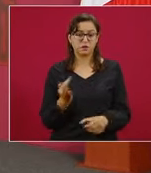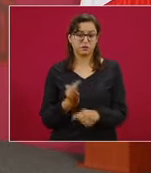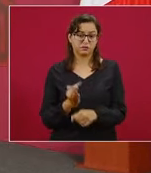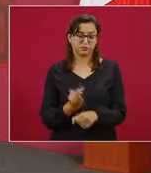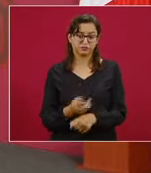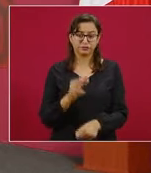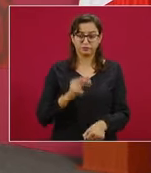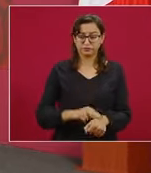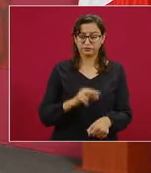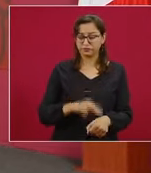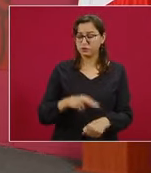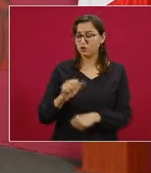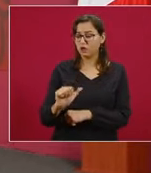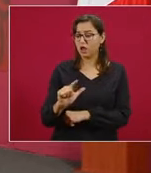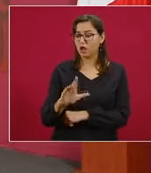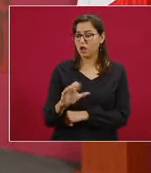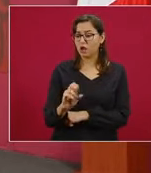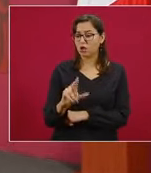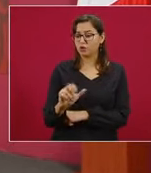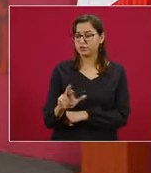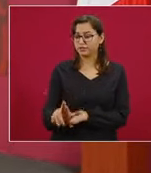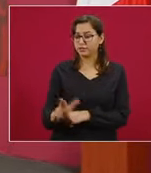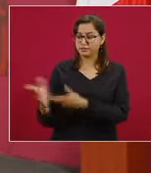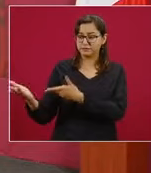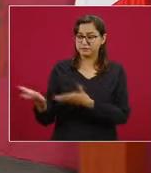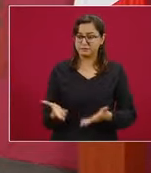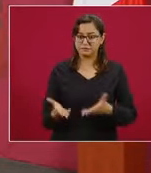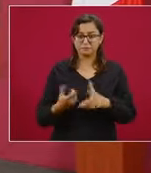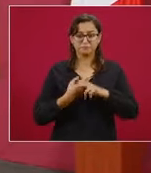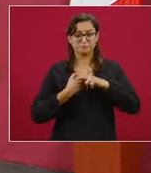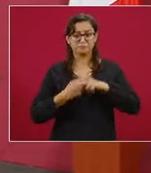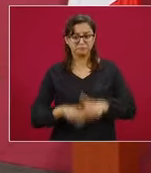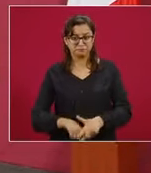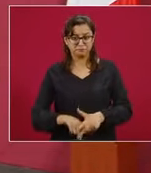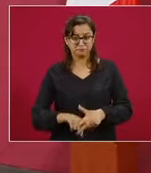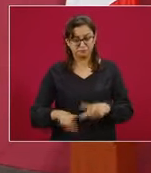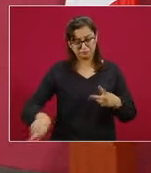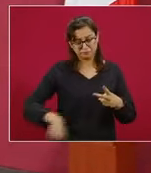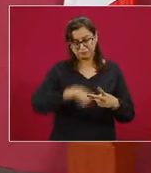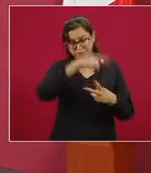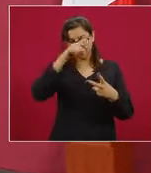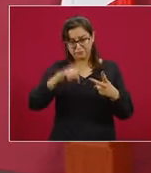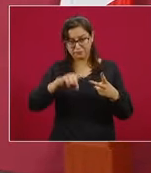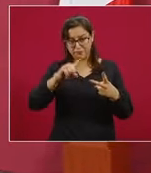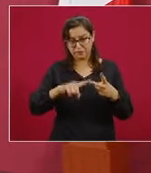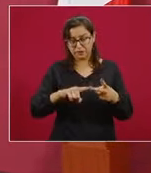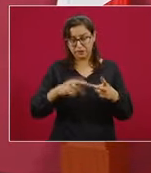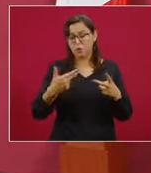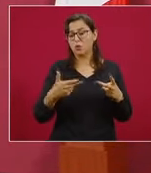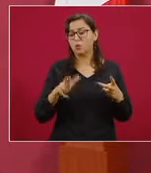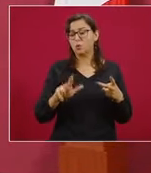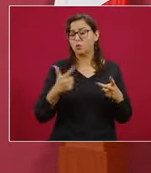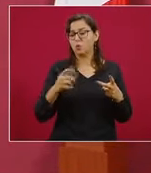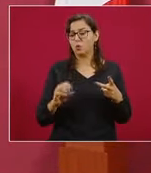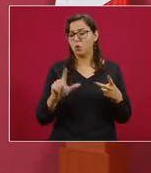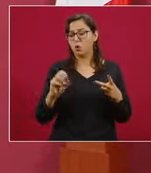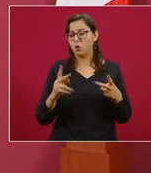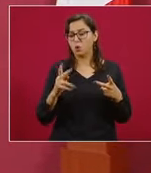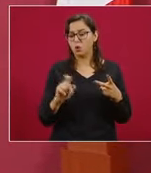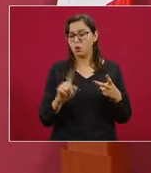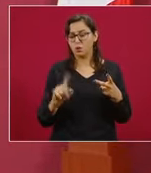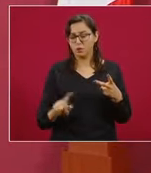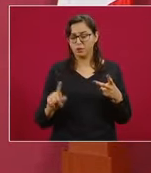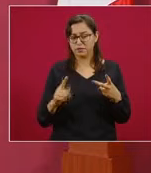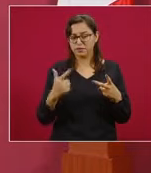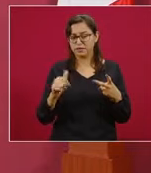introduzca y luego Hugo López-Gatell y Marcelo